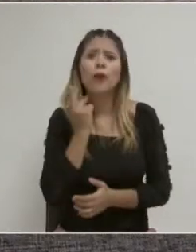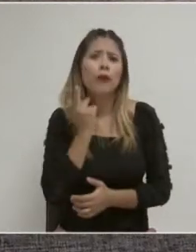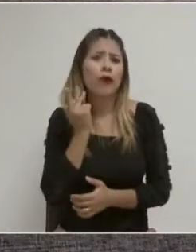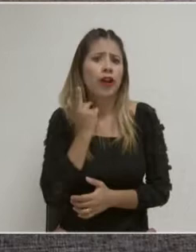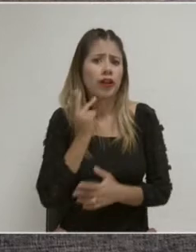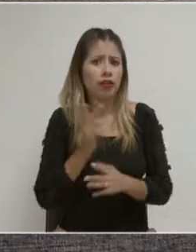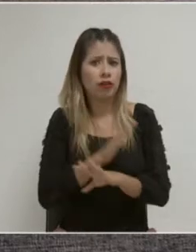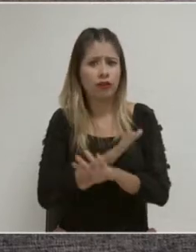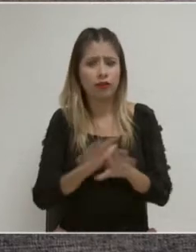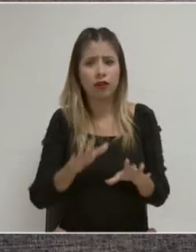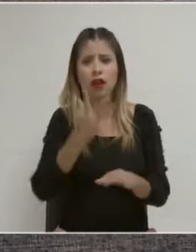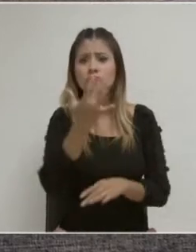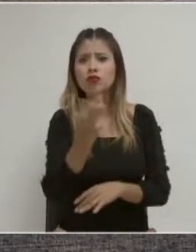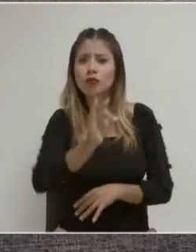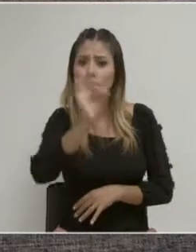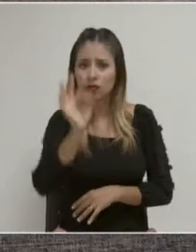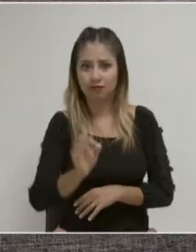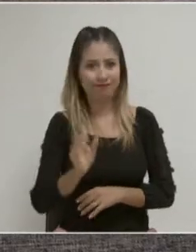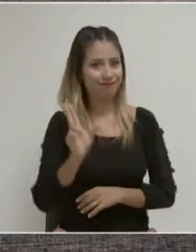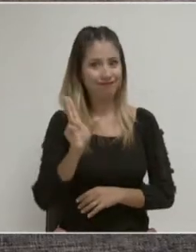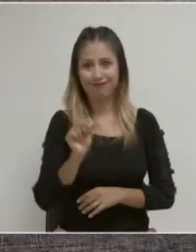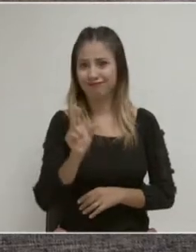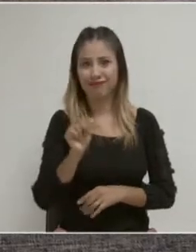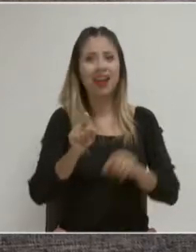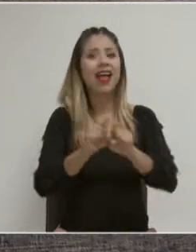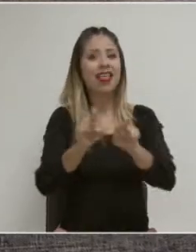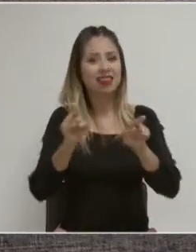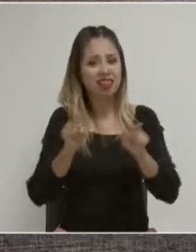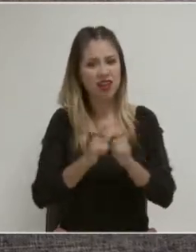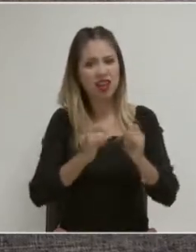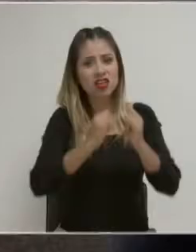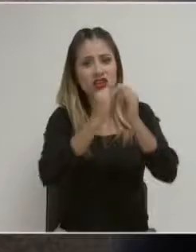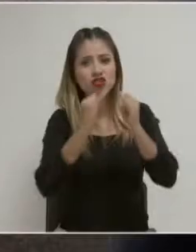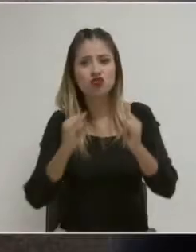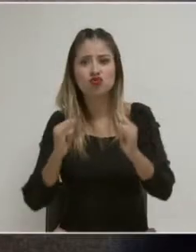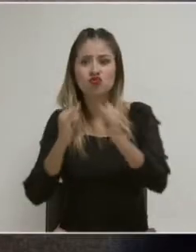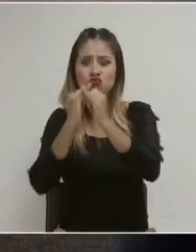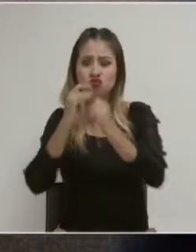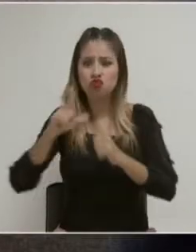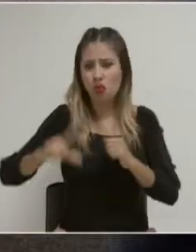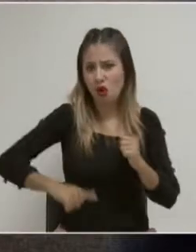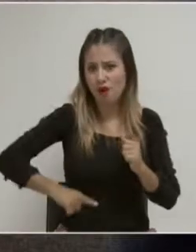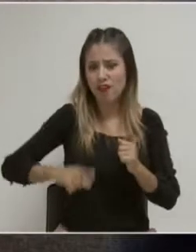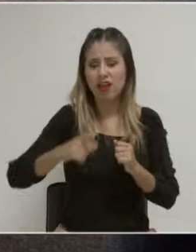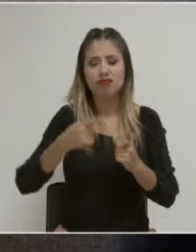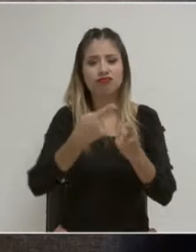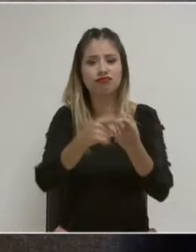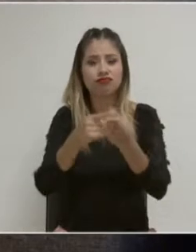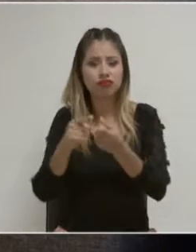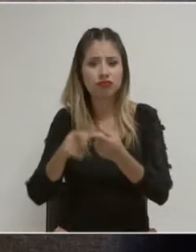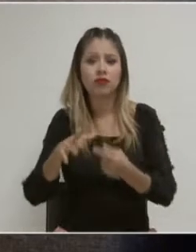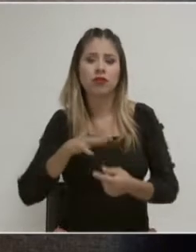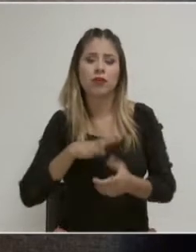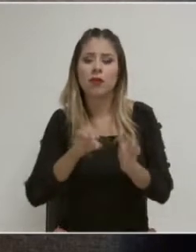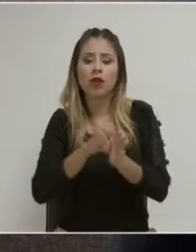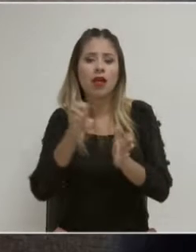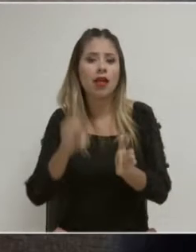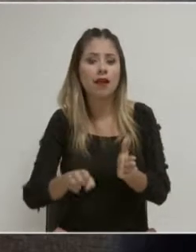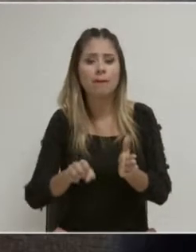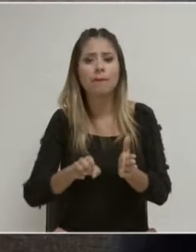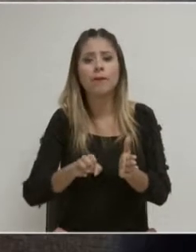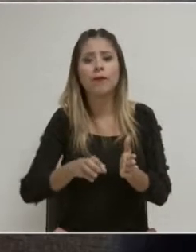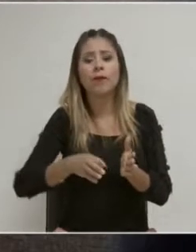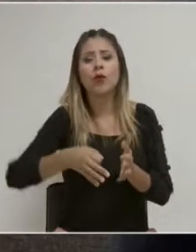integración de todos los órganos de gobierno sean en paridad. Es decir, estamos hablando de los organismos del Poder Judicial,